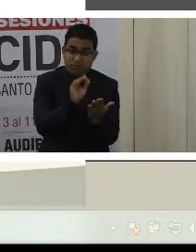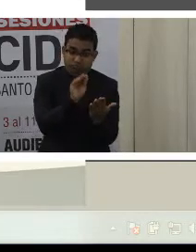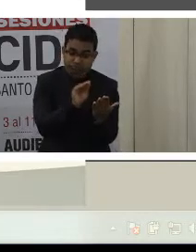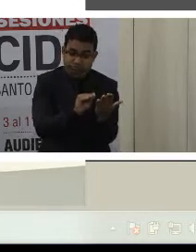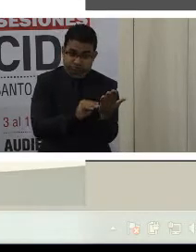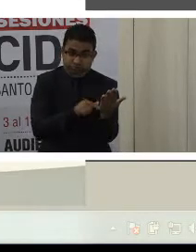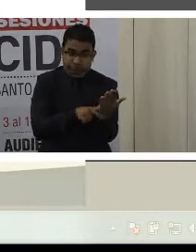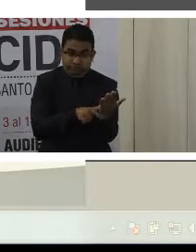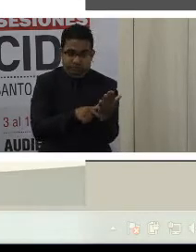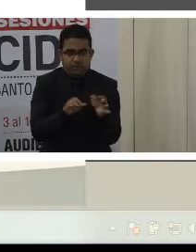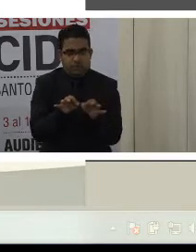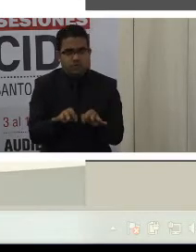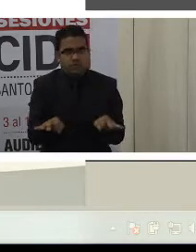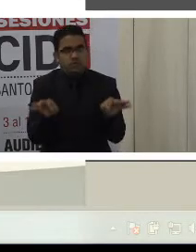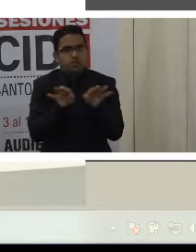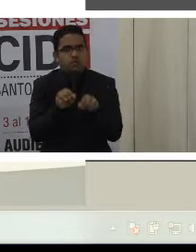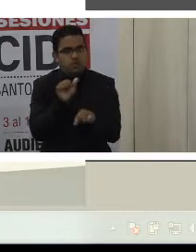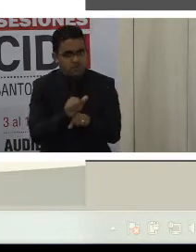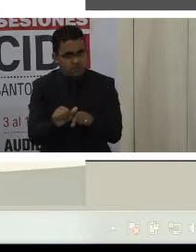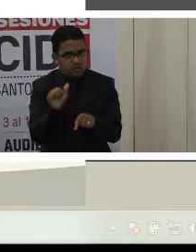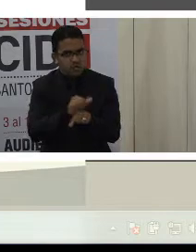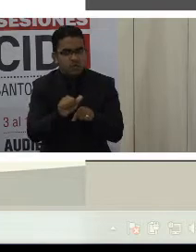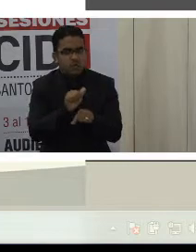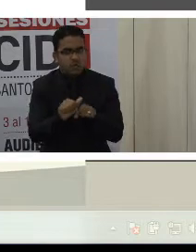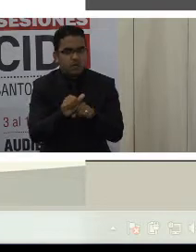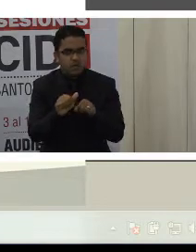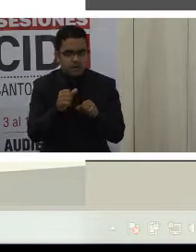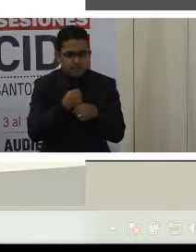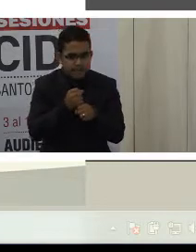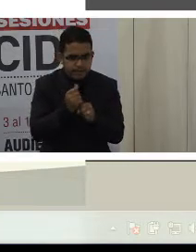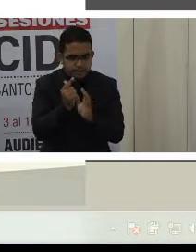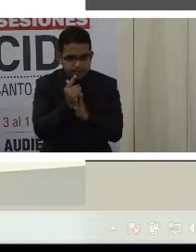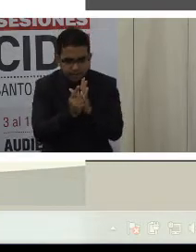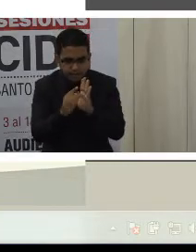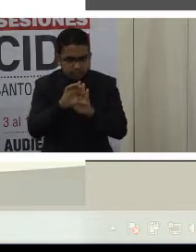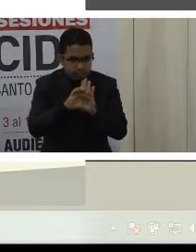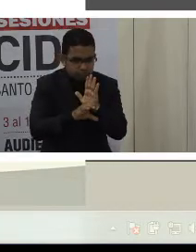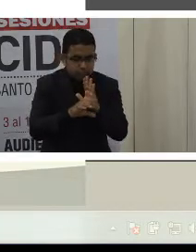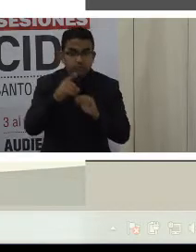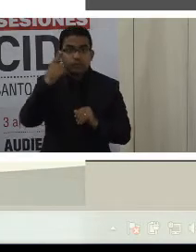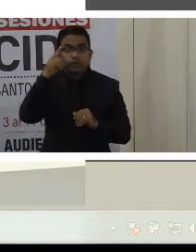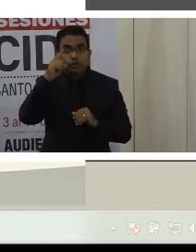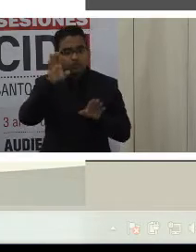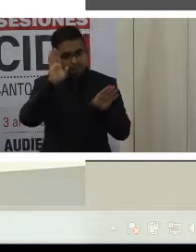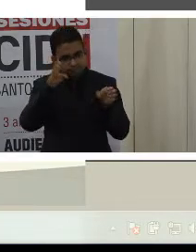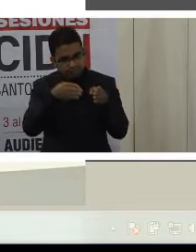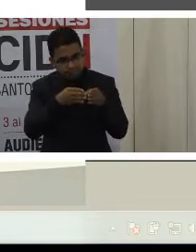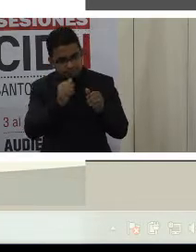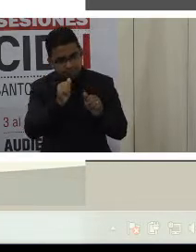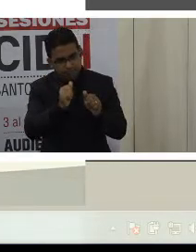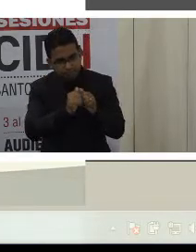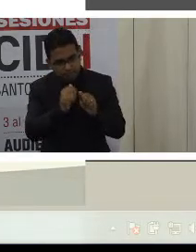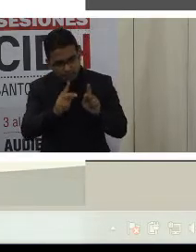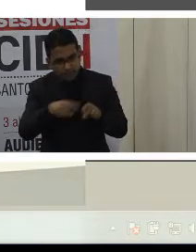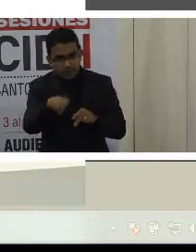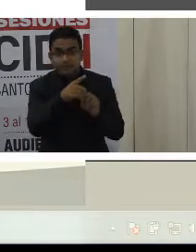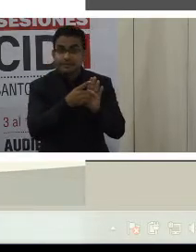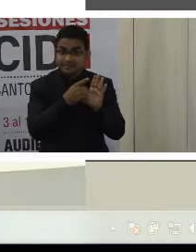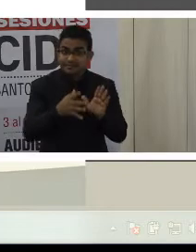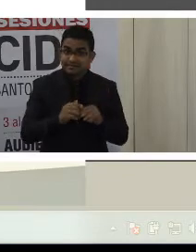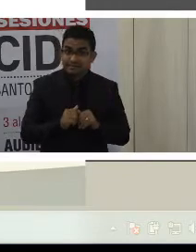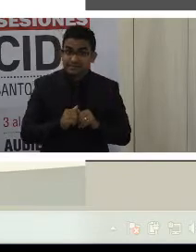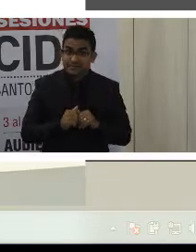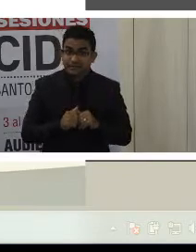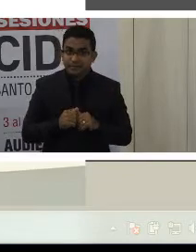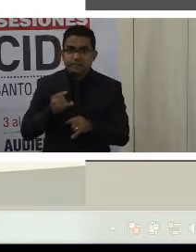esfuerzo de creación institucional, dedicado a asegurar los derechos de las personas con discapacidad. Debemos destacar dos